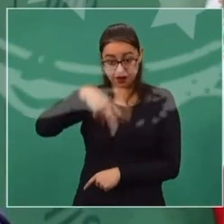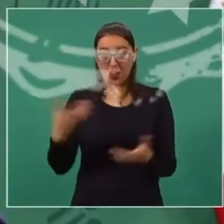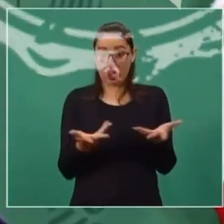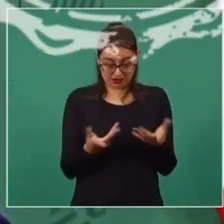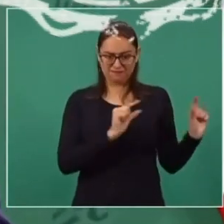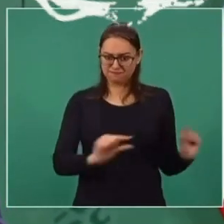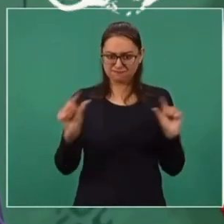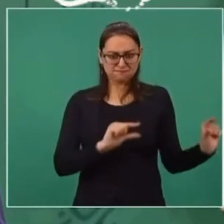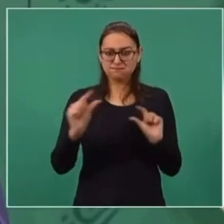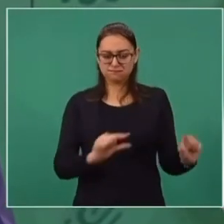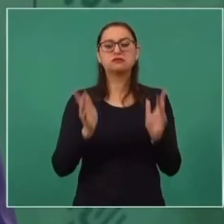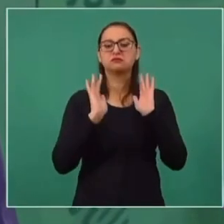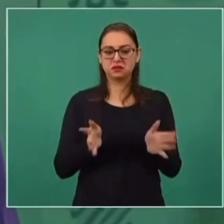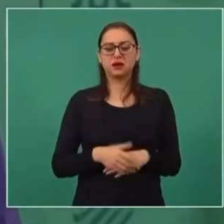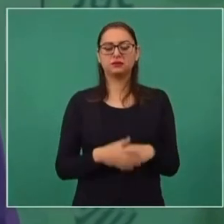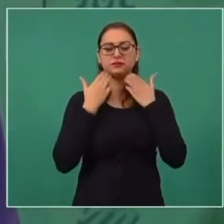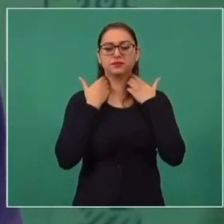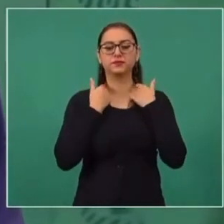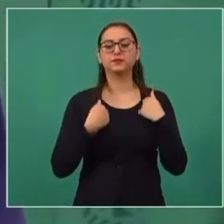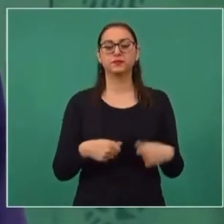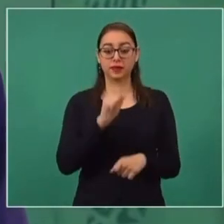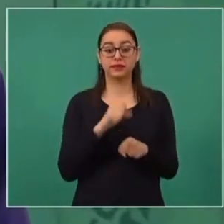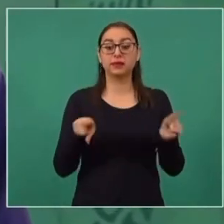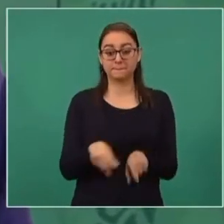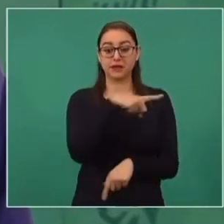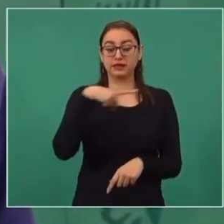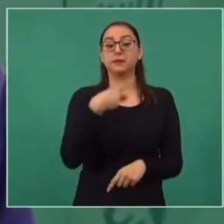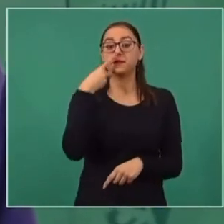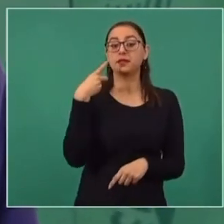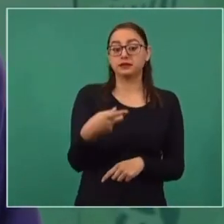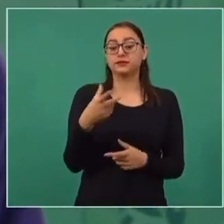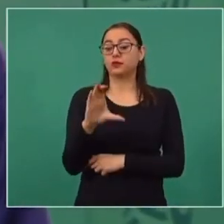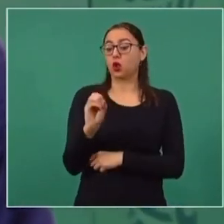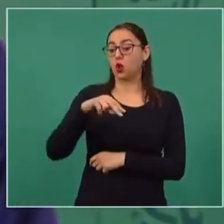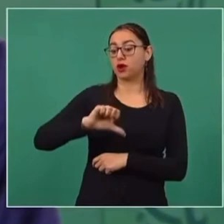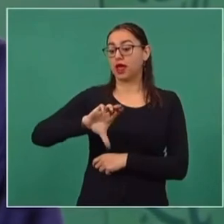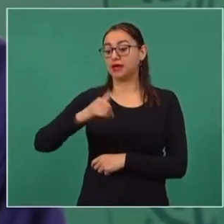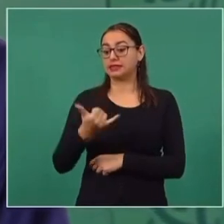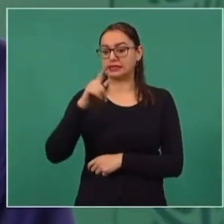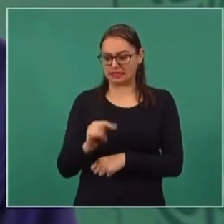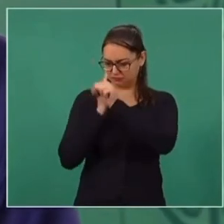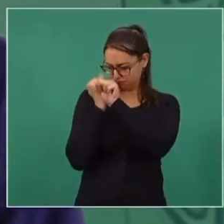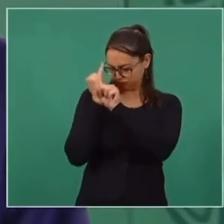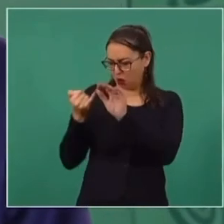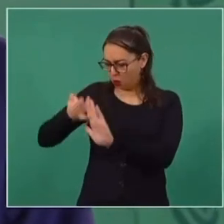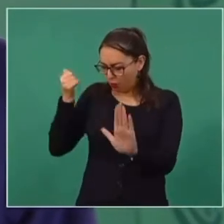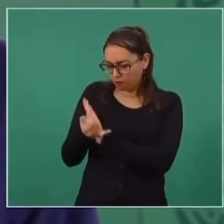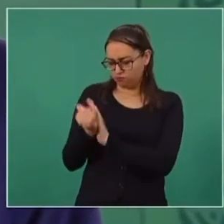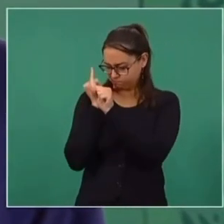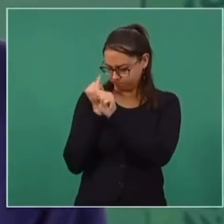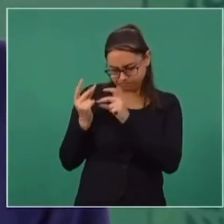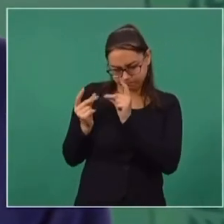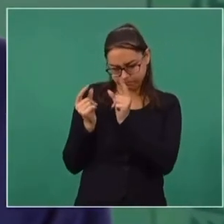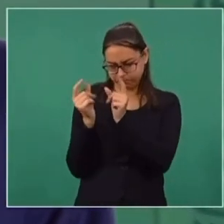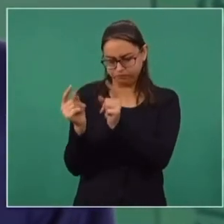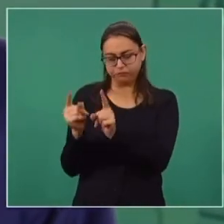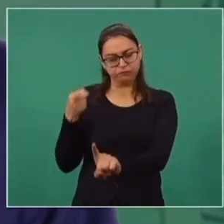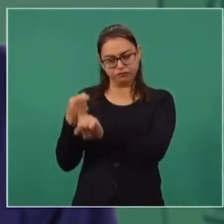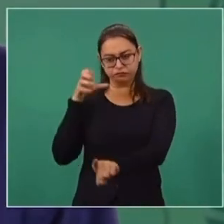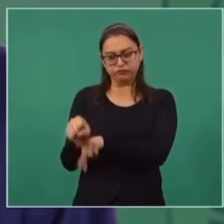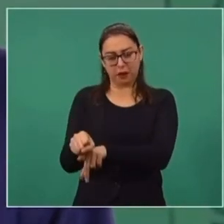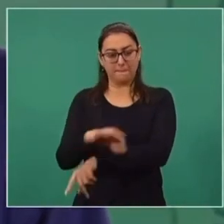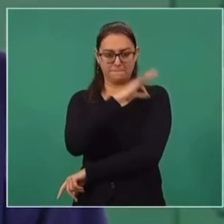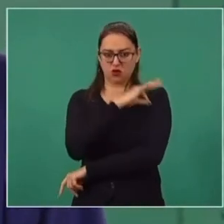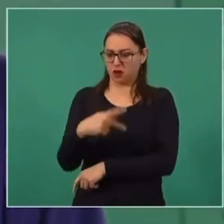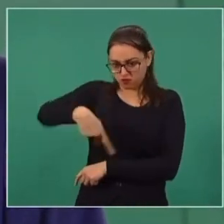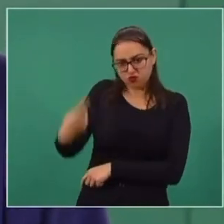Que se tenga también en cuenta que el Conacyt está trabajando en la investigación para poder contar